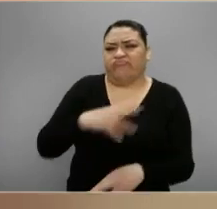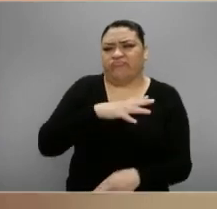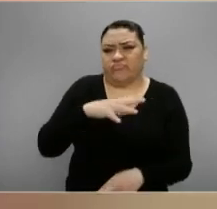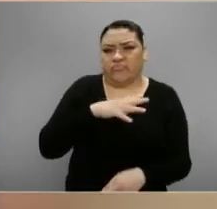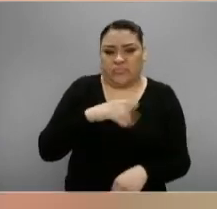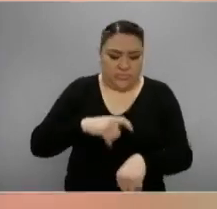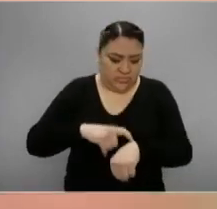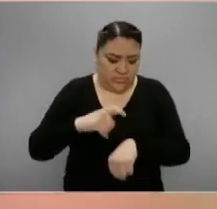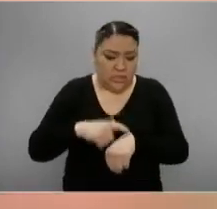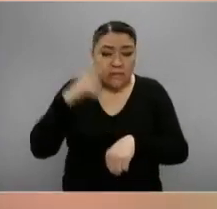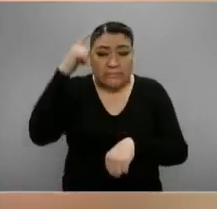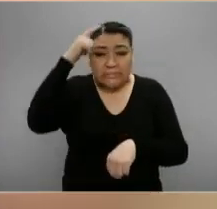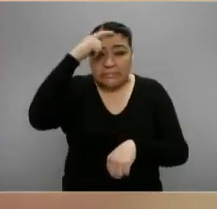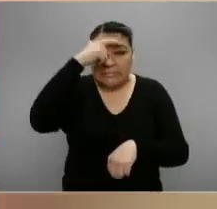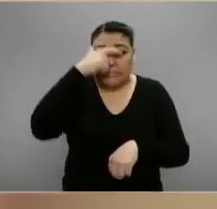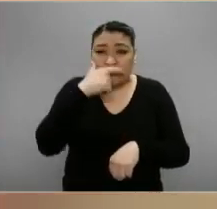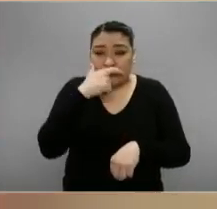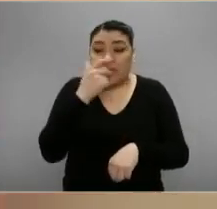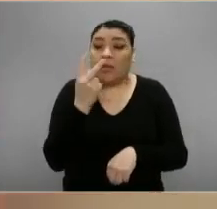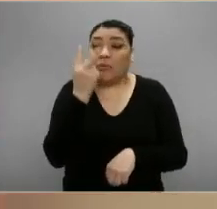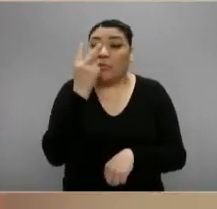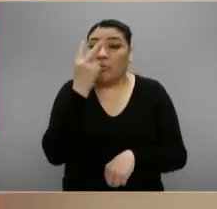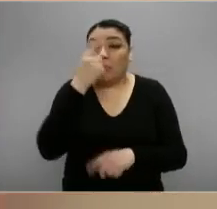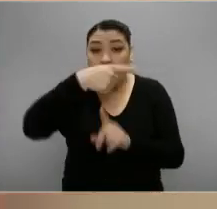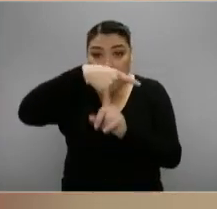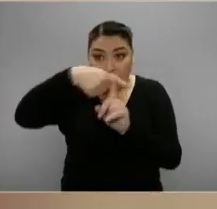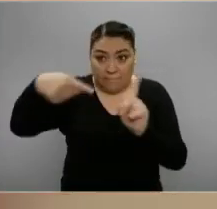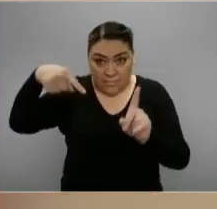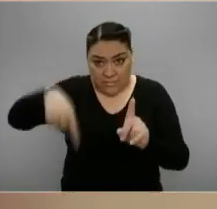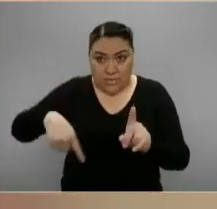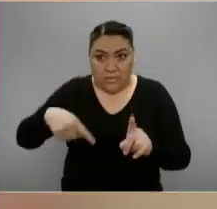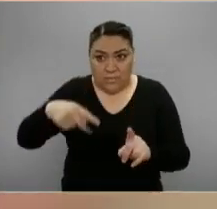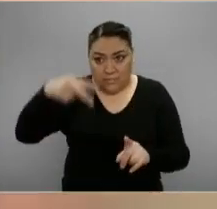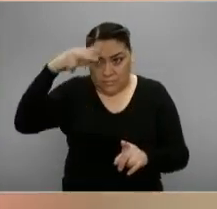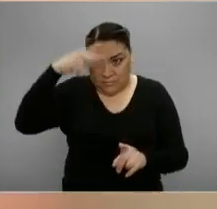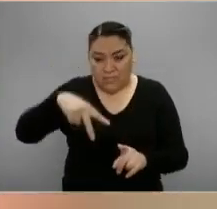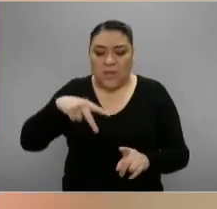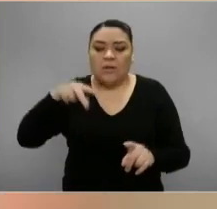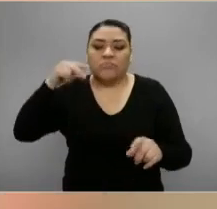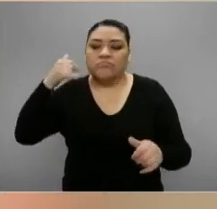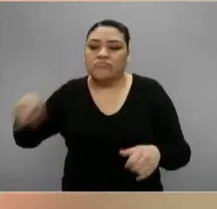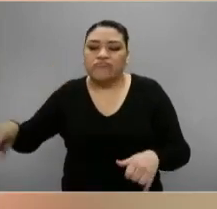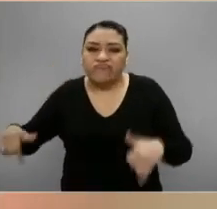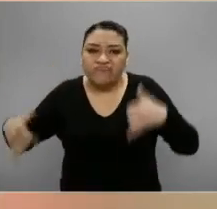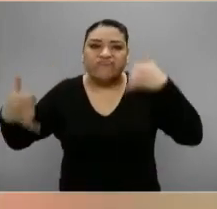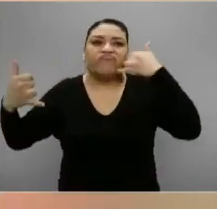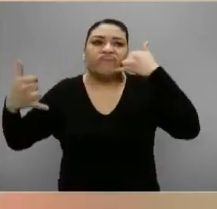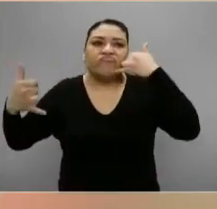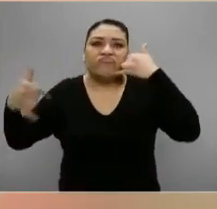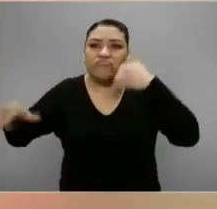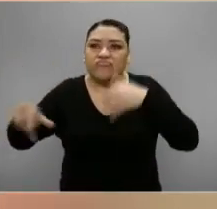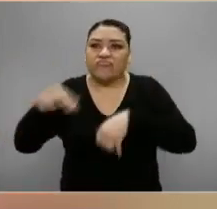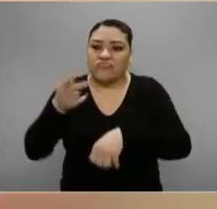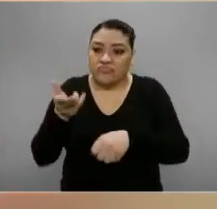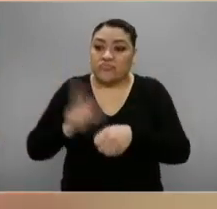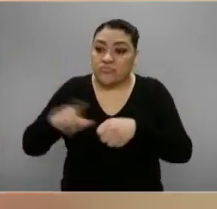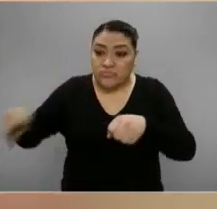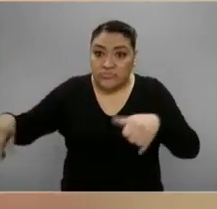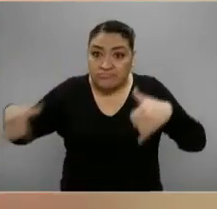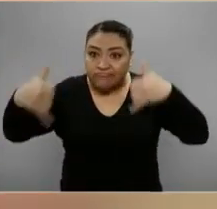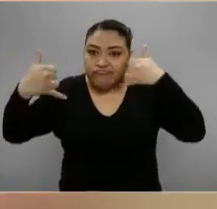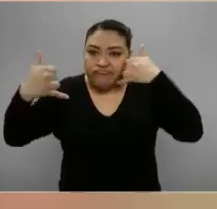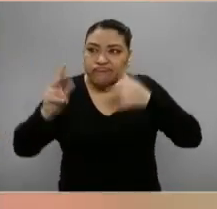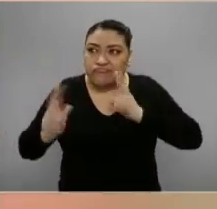Son las dos y media de la mañana en México y estoy... Acabo de colgar el teléfono con los doctores ahí en la clínica